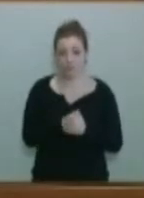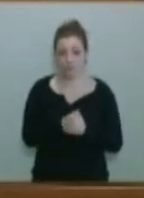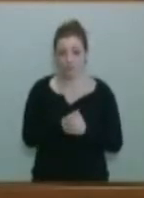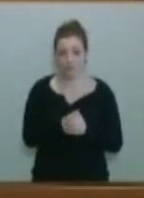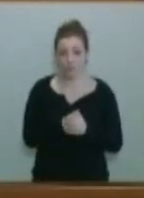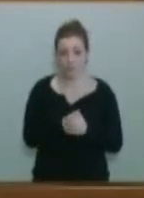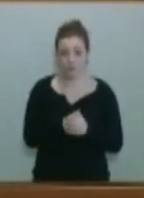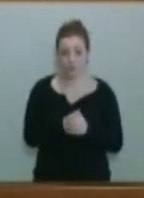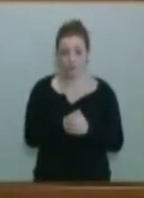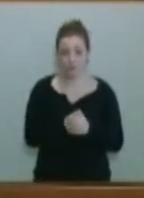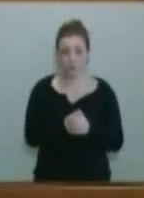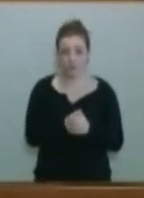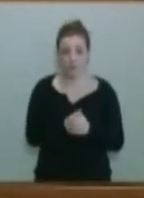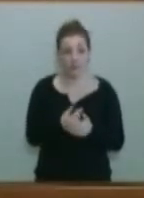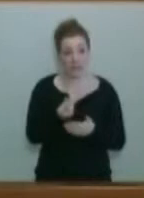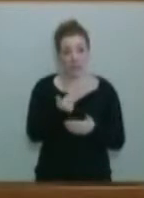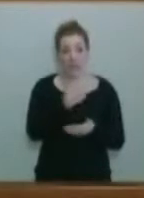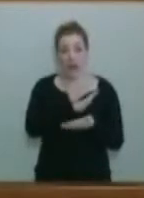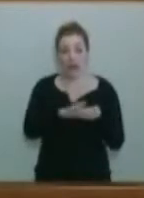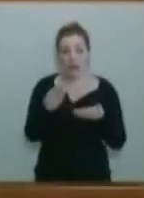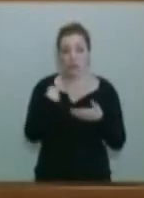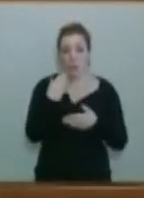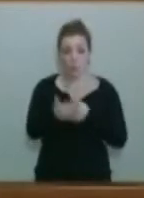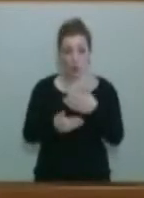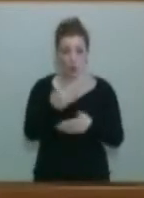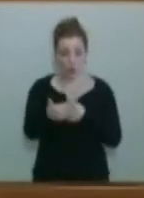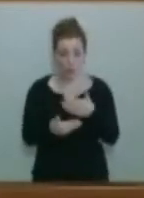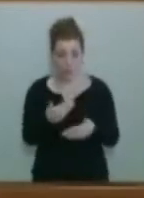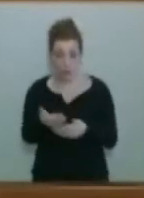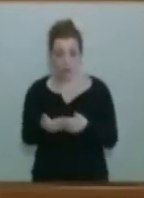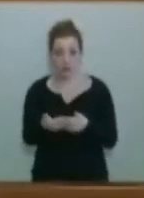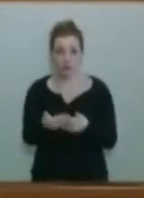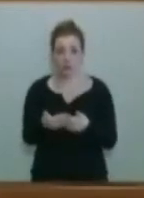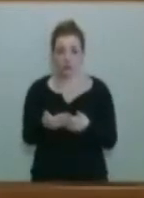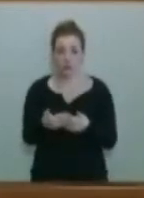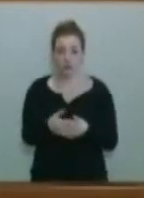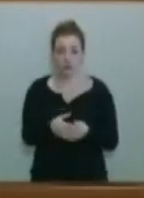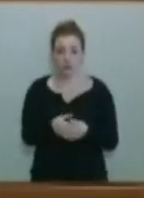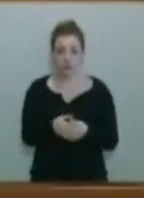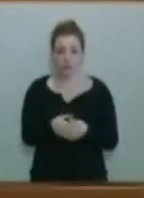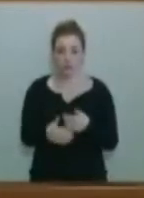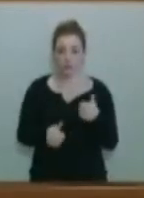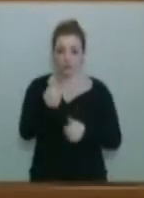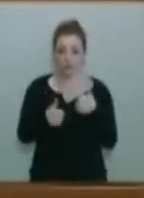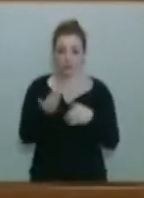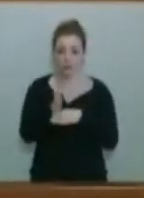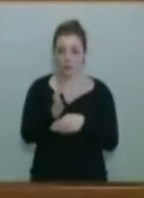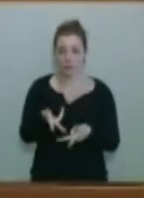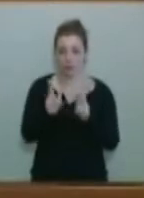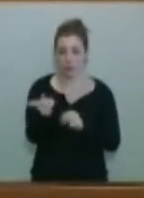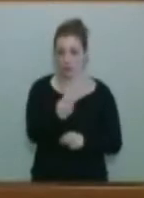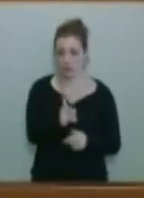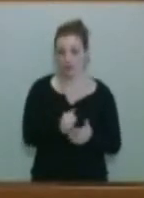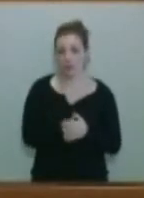intromisión del poder político y que garantice esos procedimientos de libre concurrencia y de libre competencia. No creen en ella, porque lo que ustedes están planteando es algo